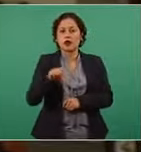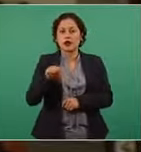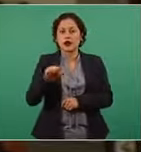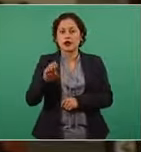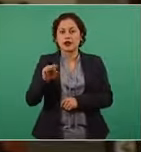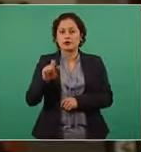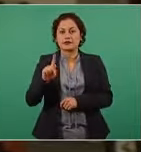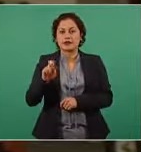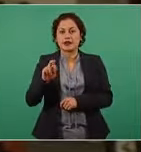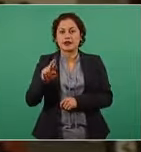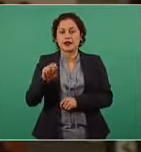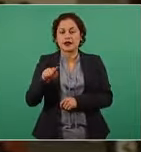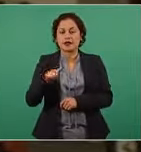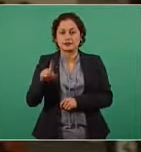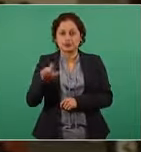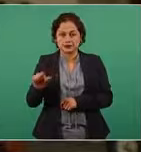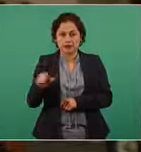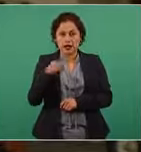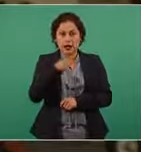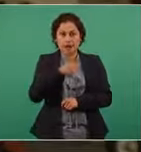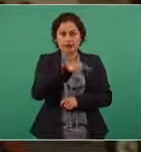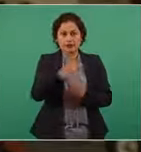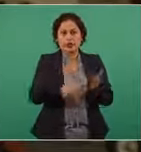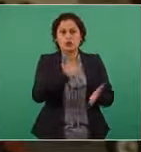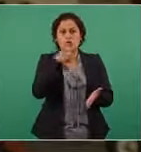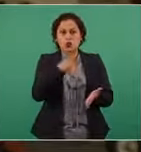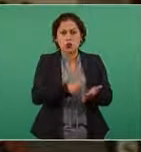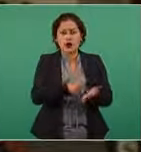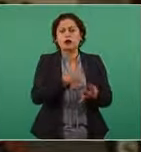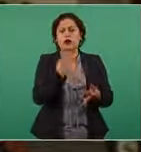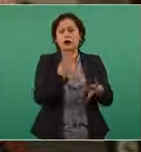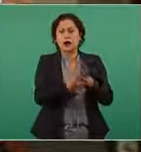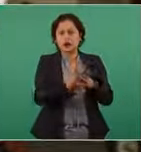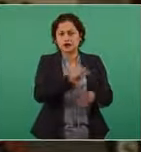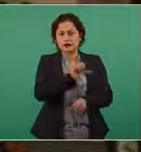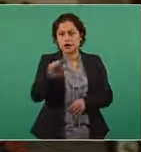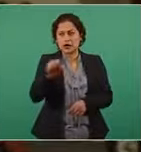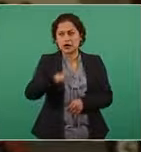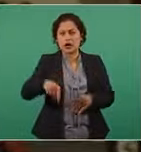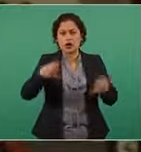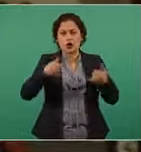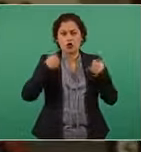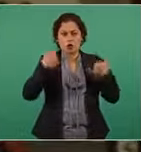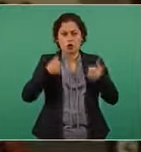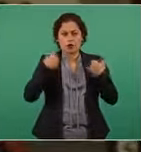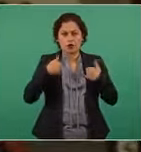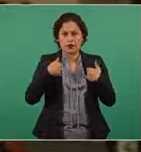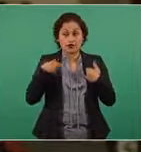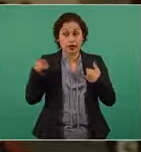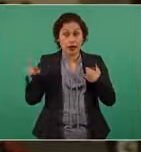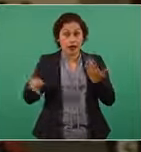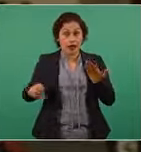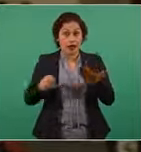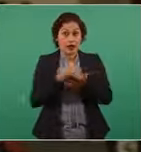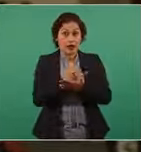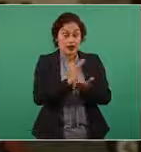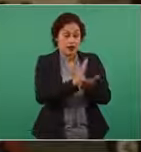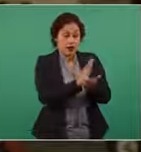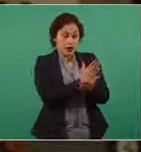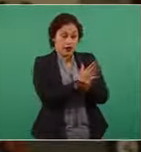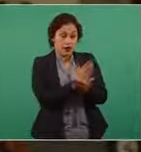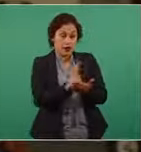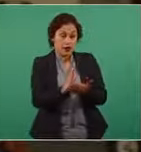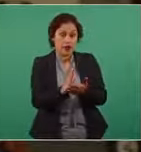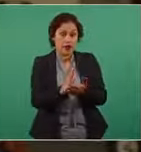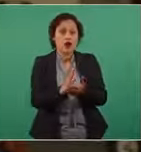un tutelar de menores ¿qué fue lo que hizo? dividió esa prisión y a todos los menores